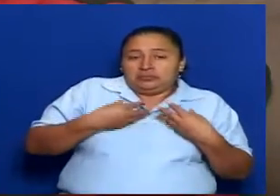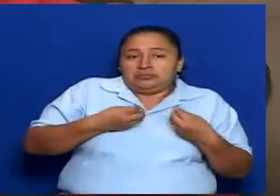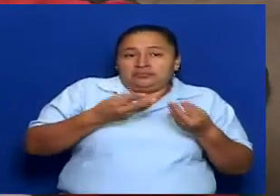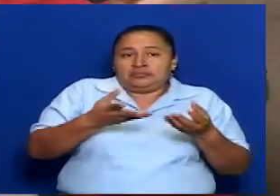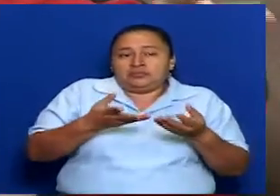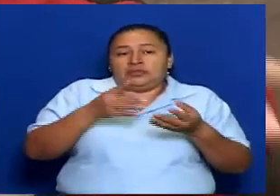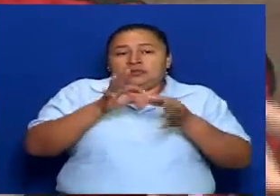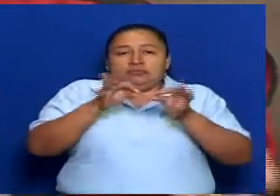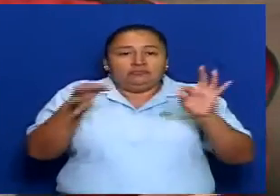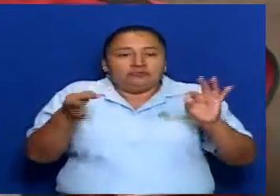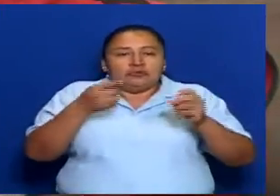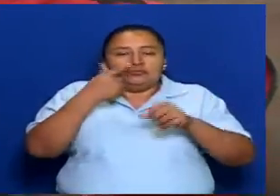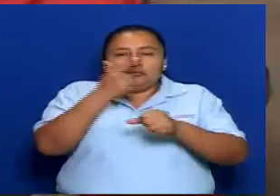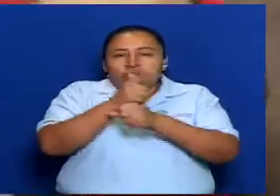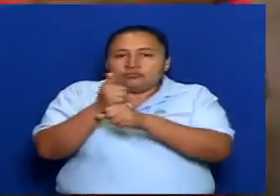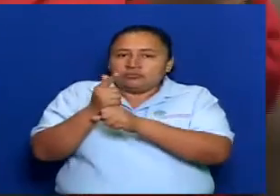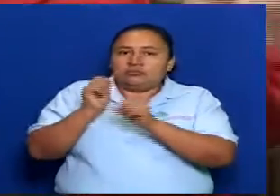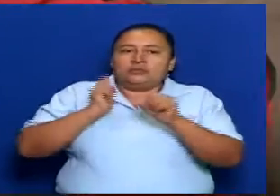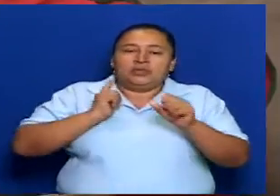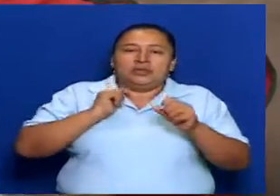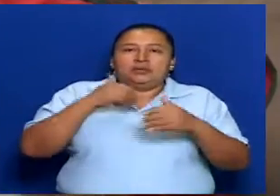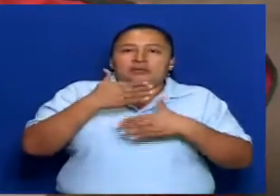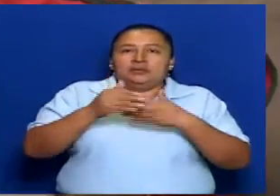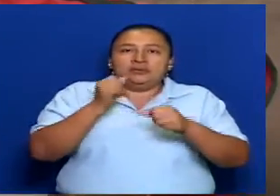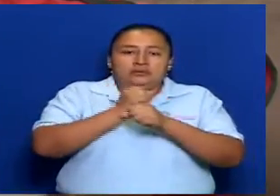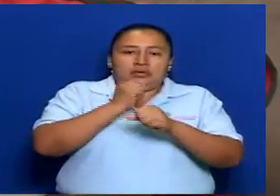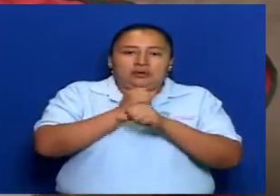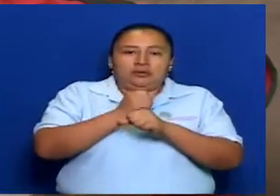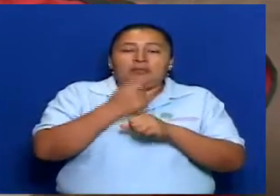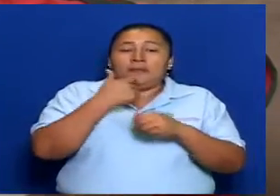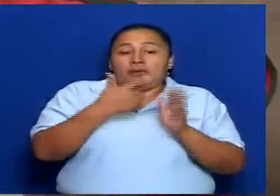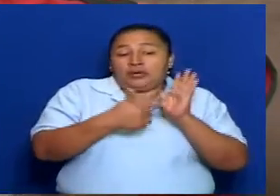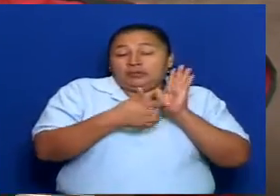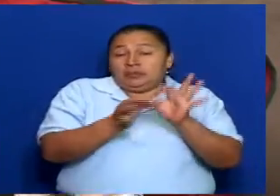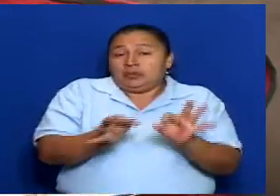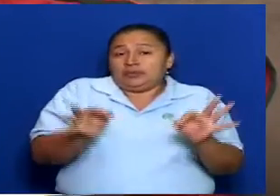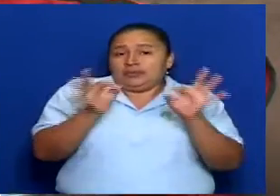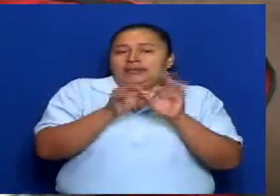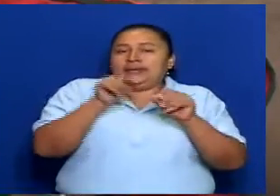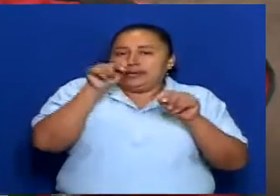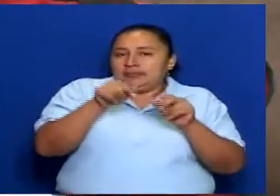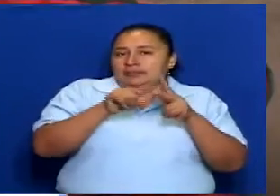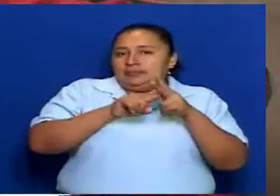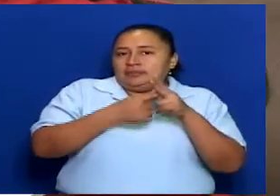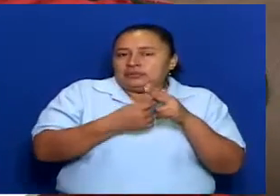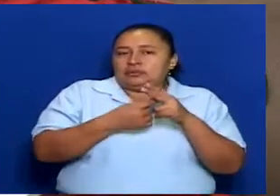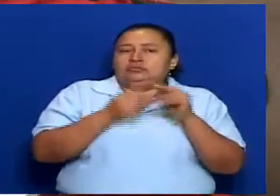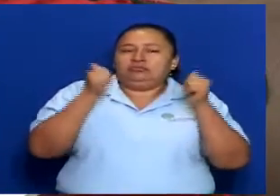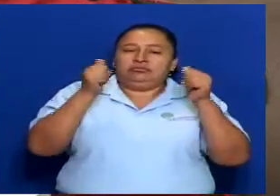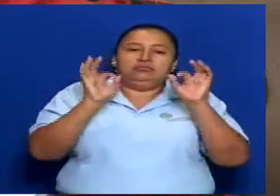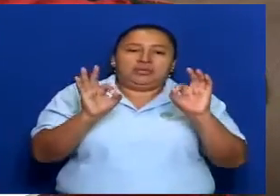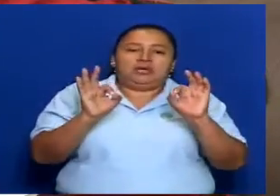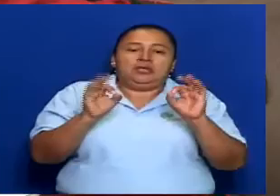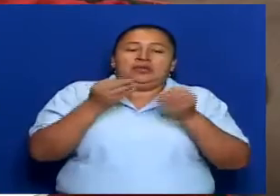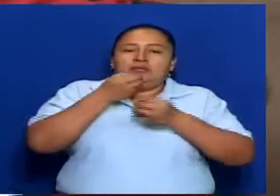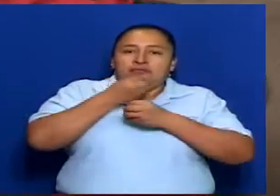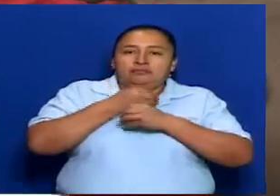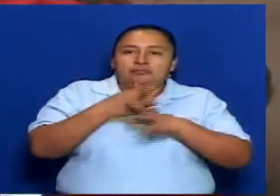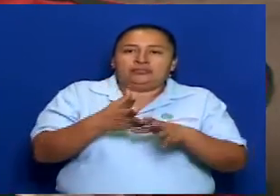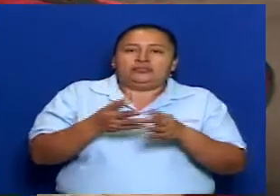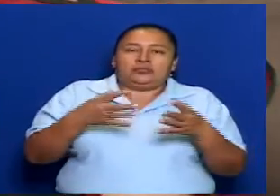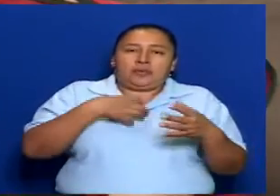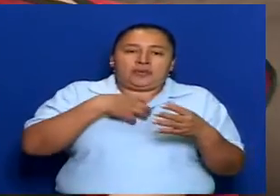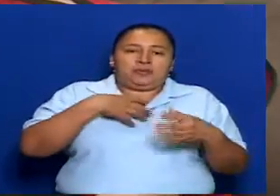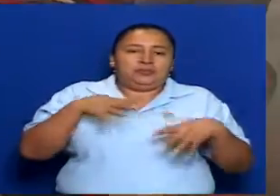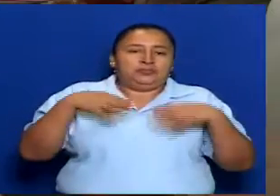esos recursos que poseen, porque desde ahí vamos a obtener el éxito de la divulgación y la